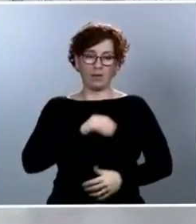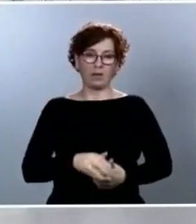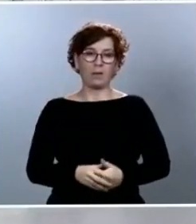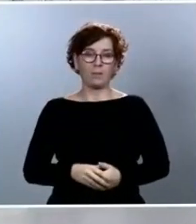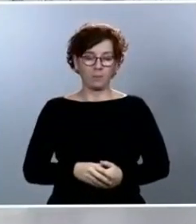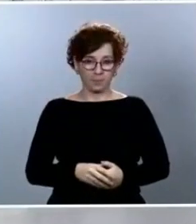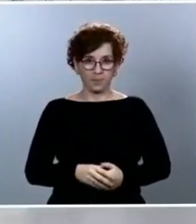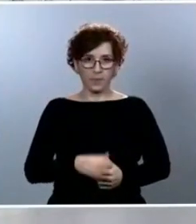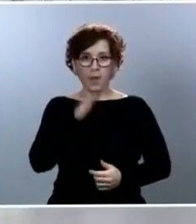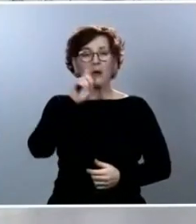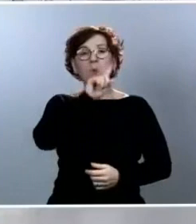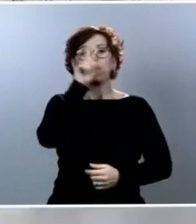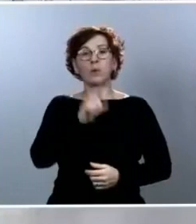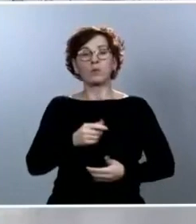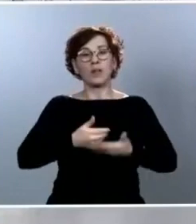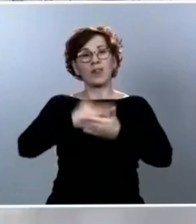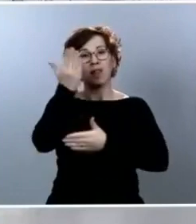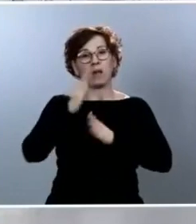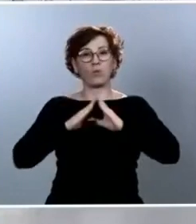Puerto.